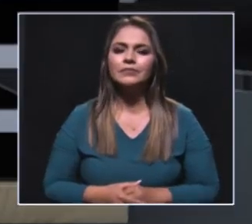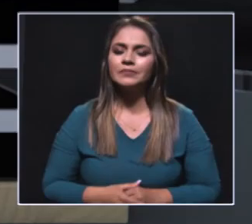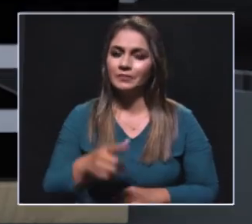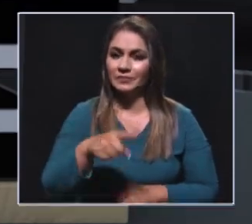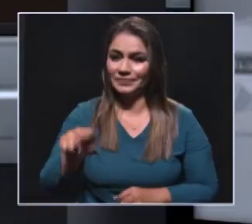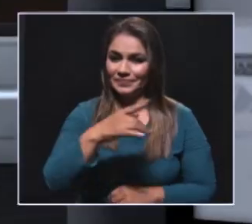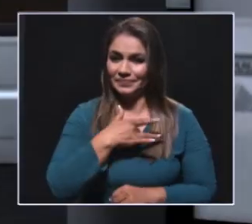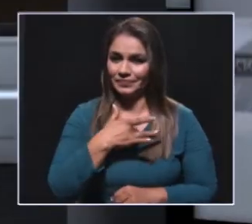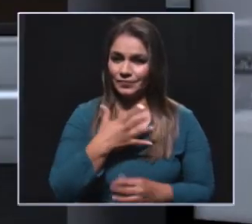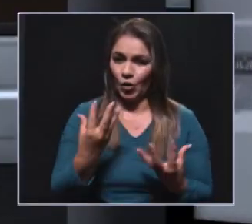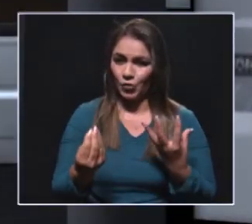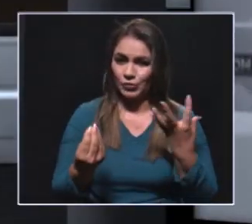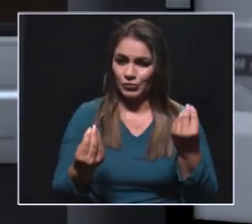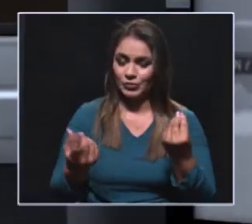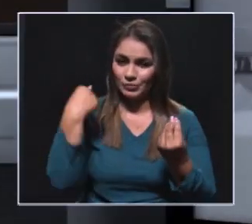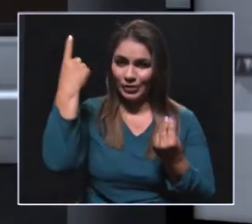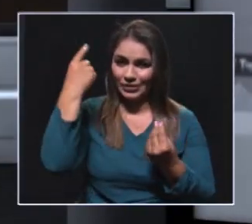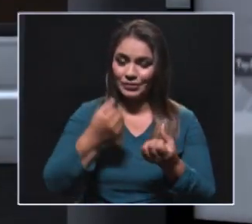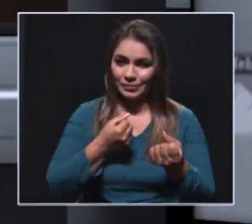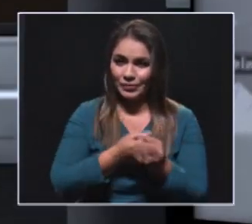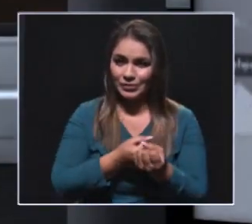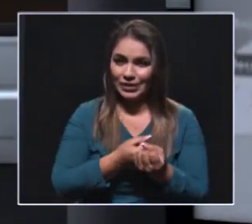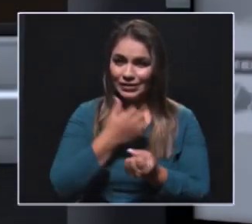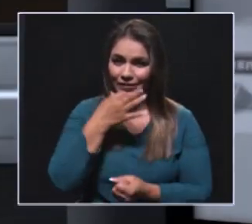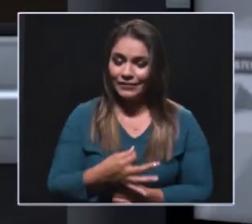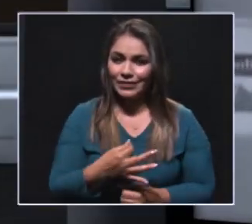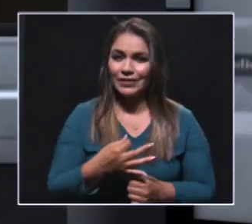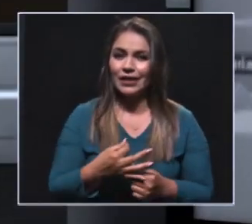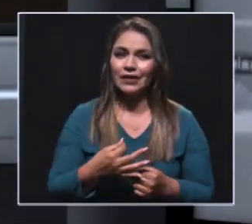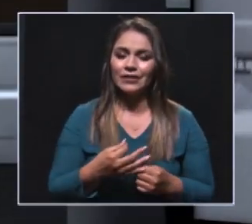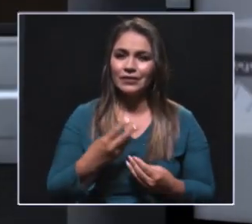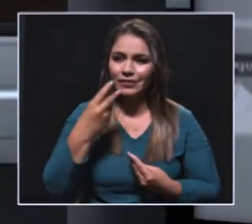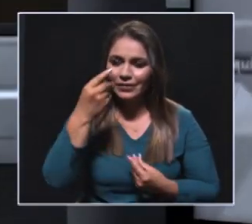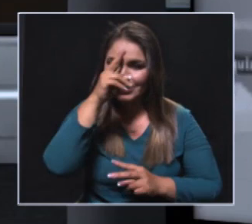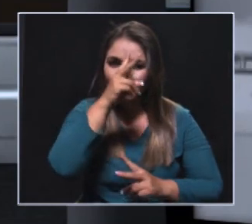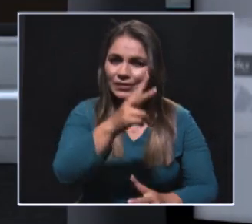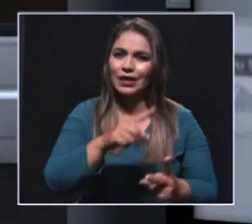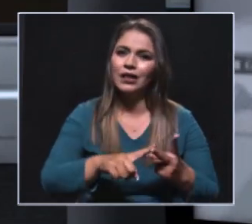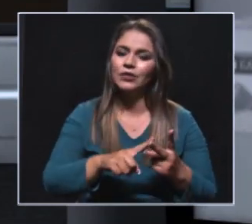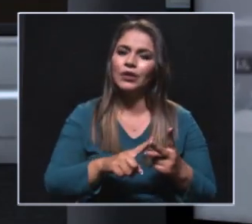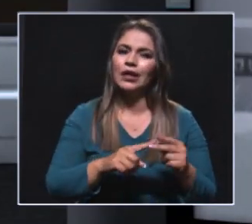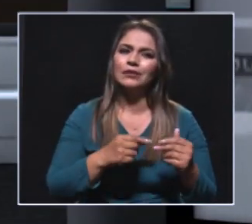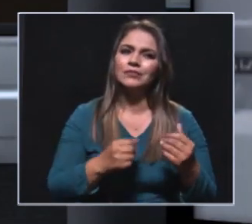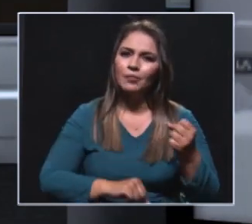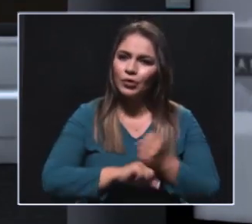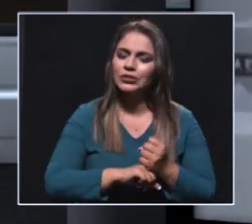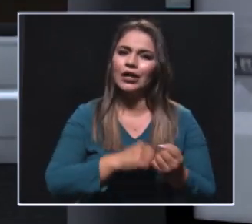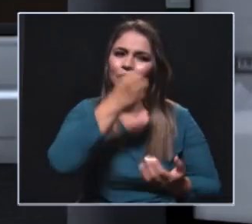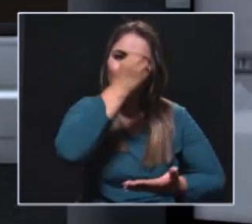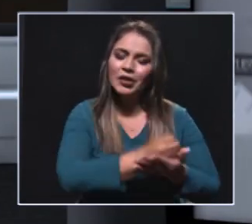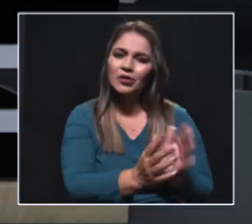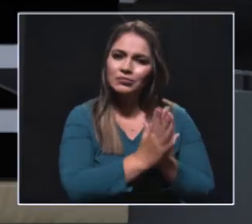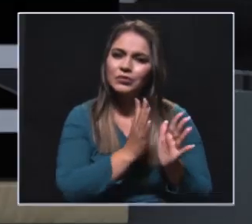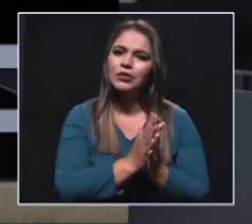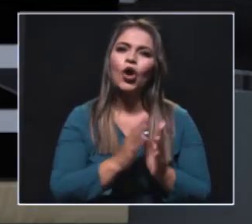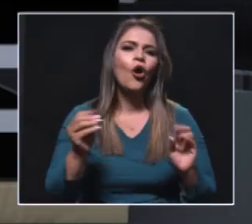¿sienten ustedes que los partidos políticos han entendido que hay un espacio para las mujeres, pero valorándolas, sino simplemente rellenando las listas o los partidos siguen todavía en ese machismo